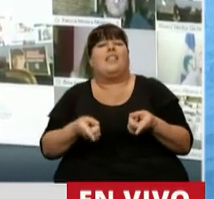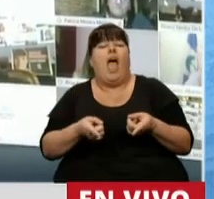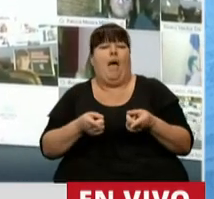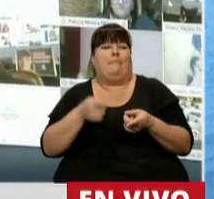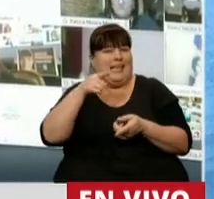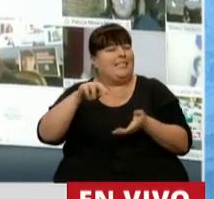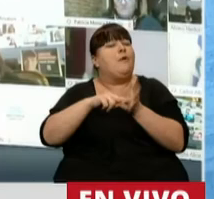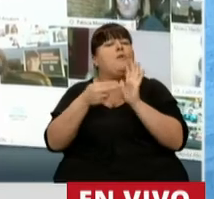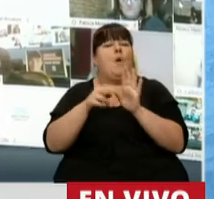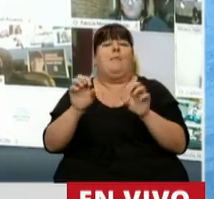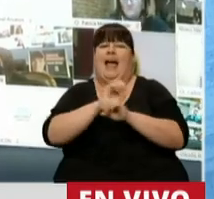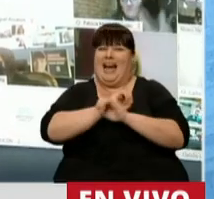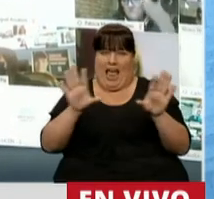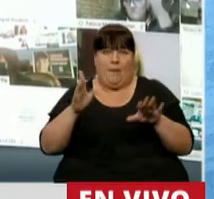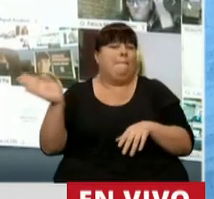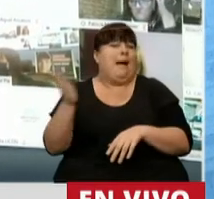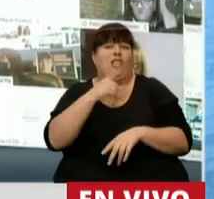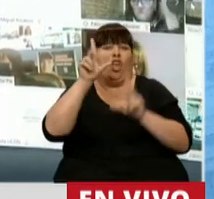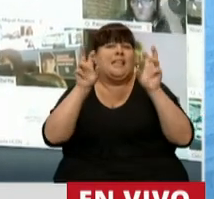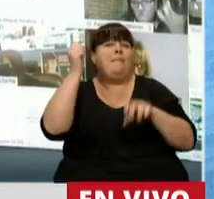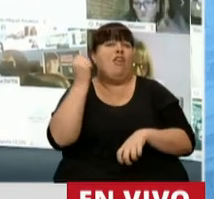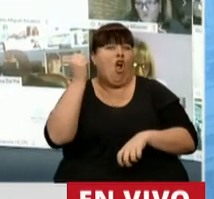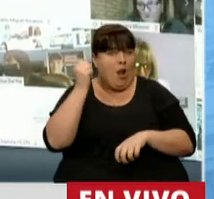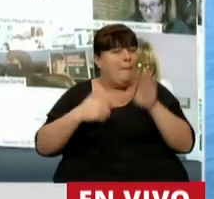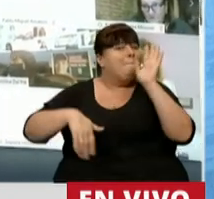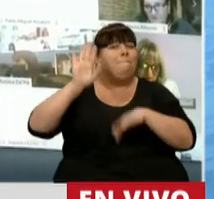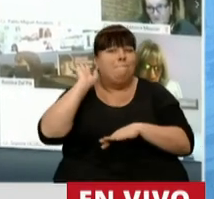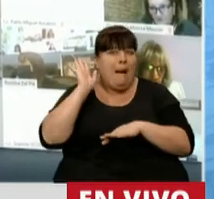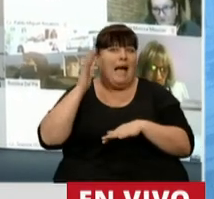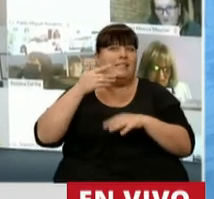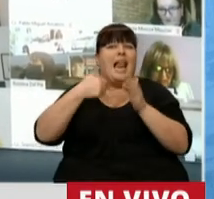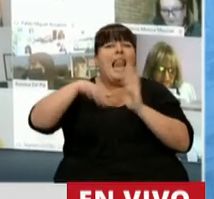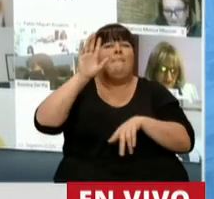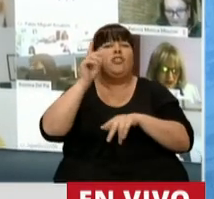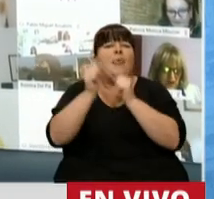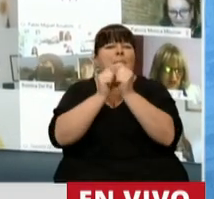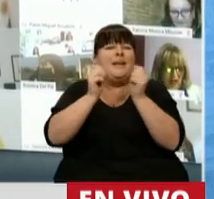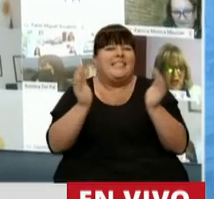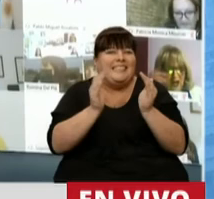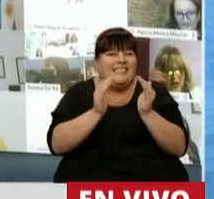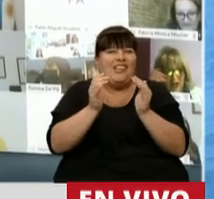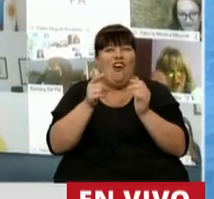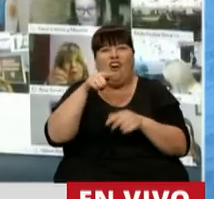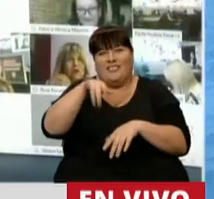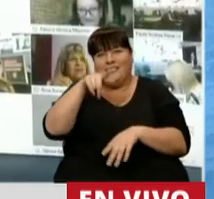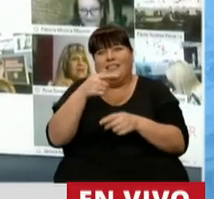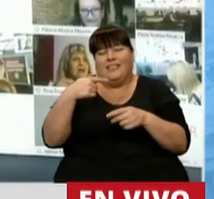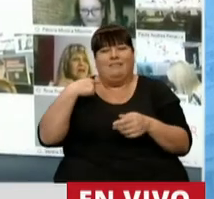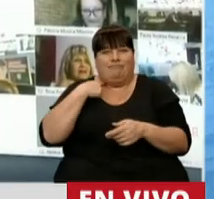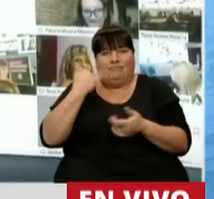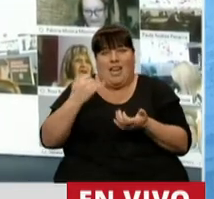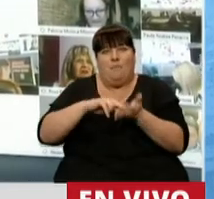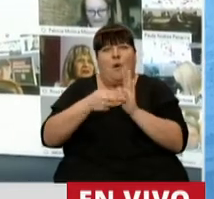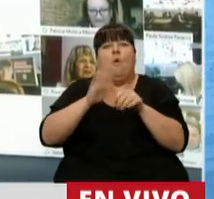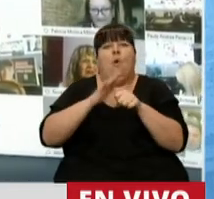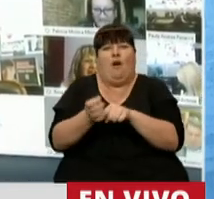consecuencias realmente pavorosas para toda la economía, en especial para la inmensa cantidad de pequeñas y medianas empresas que hoy se ven afectadas por